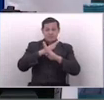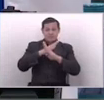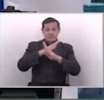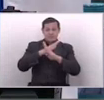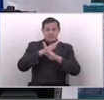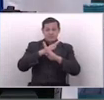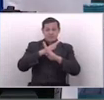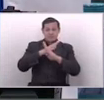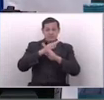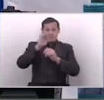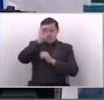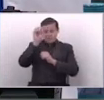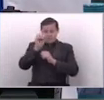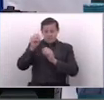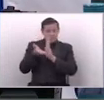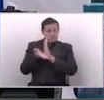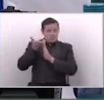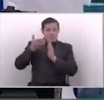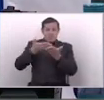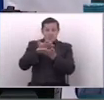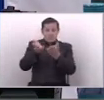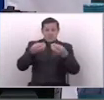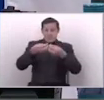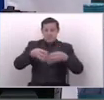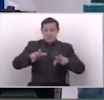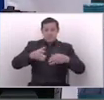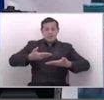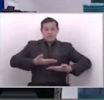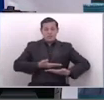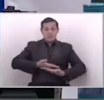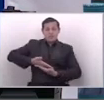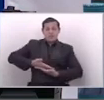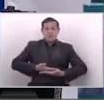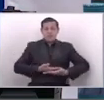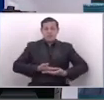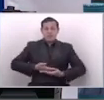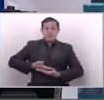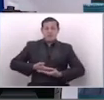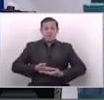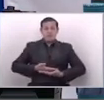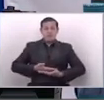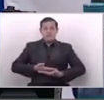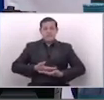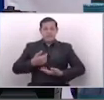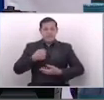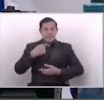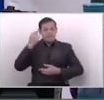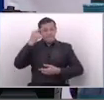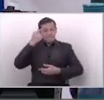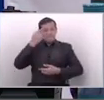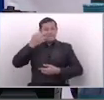en el mayor porcentaje, cualquier pérdida, de un bebé, y me parece,